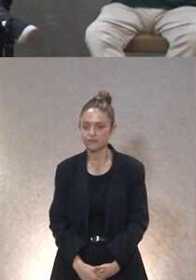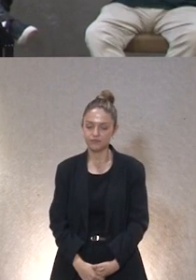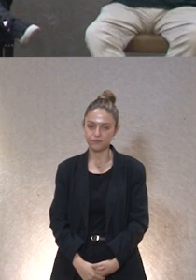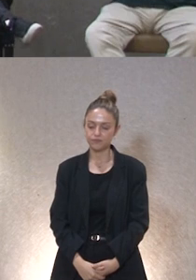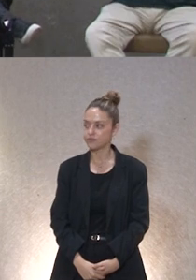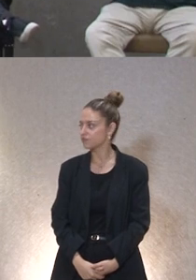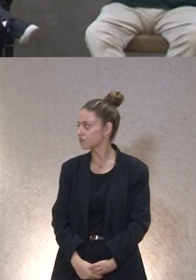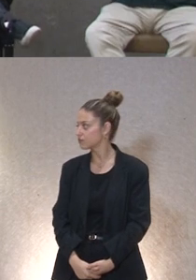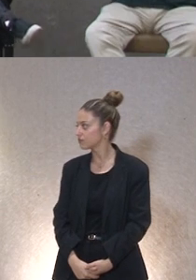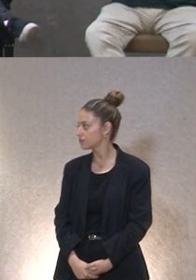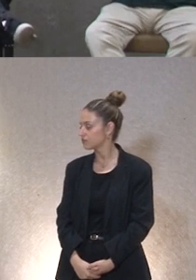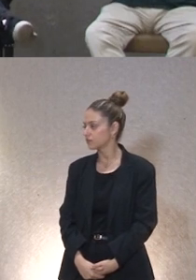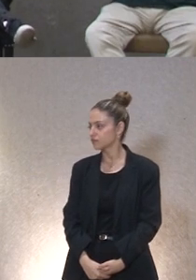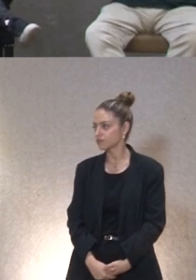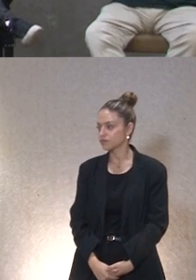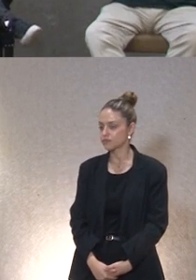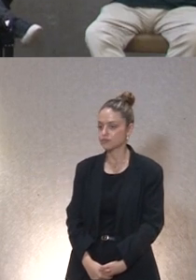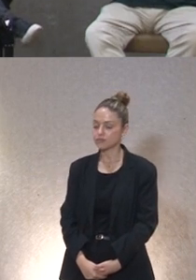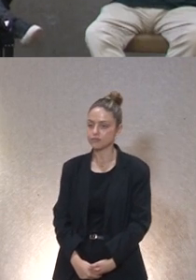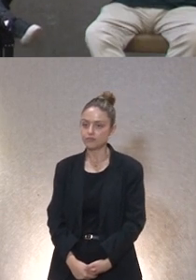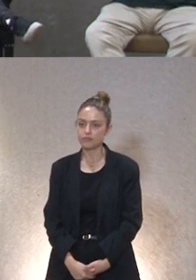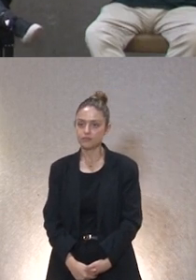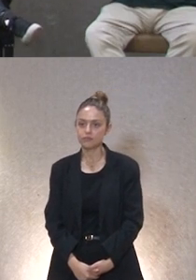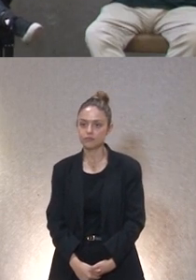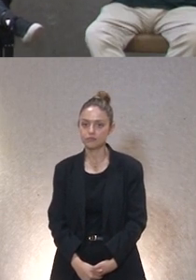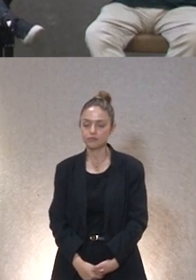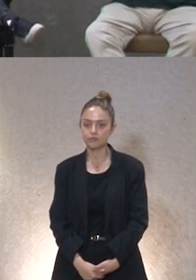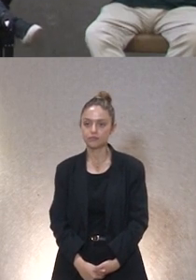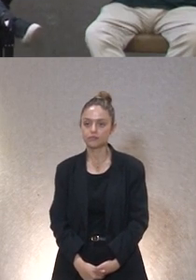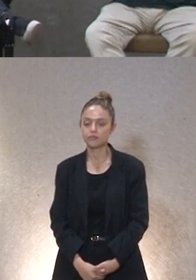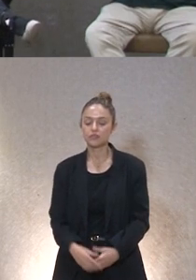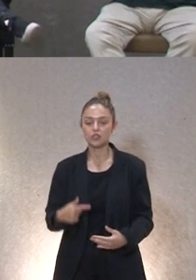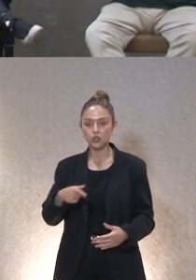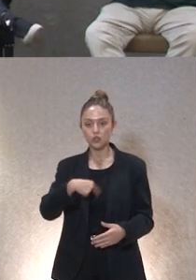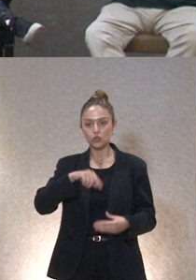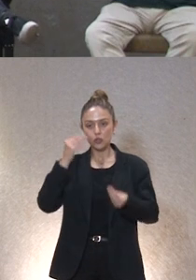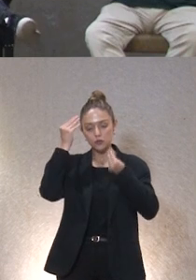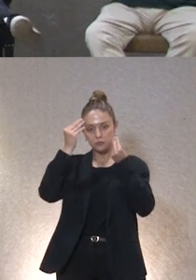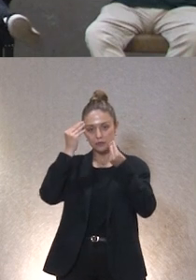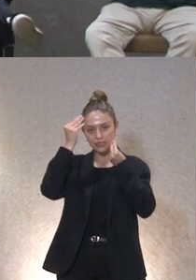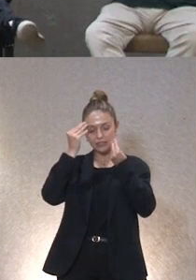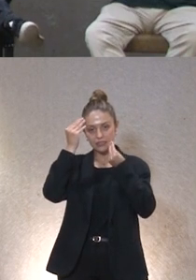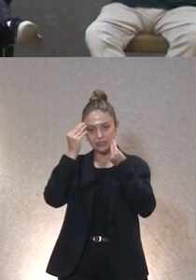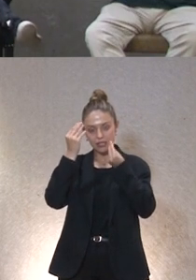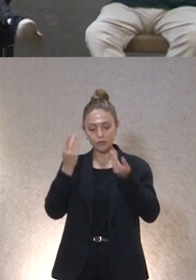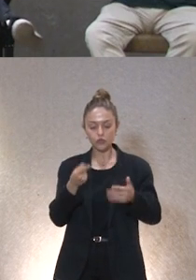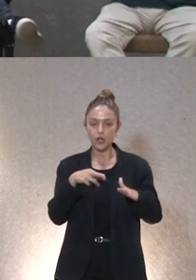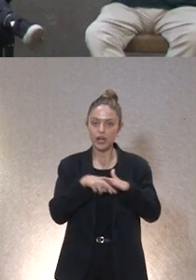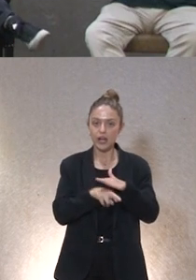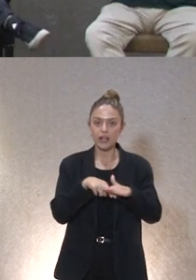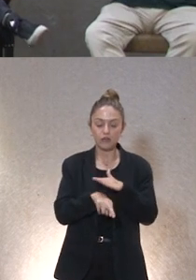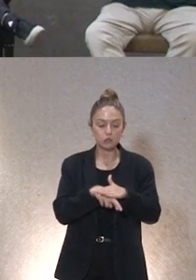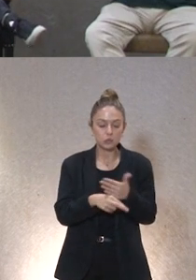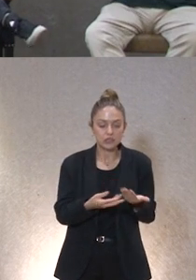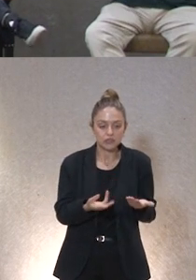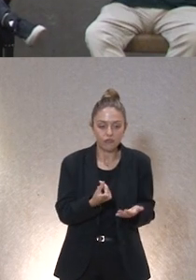sí sí adelante algo que nosotros pensamos es de vale nos faltan recursos siempre nos van a